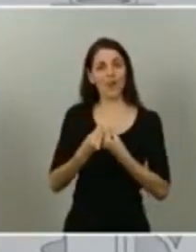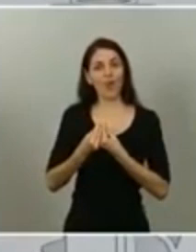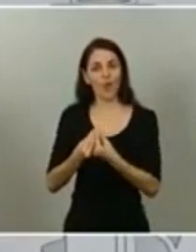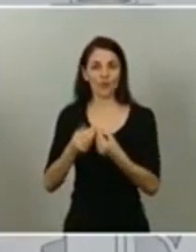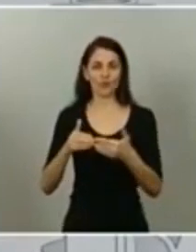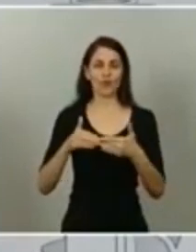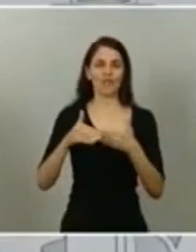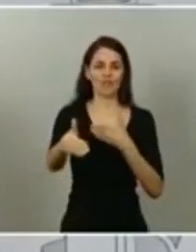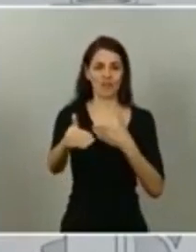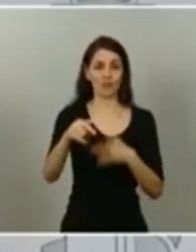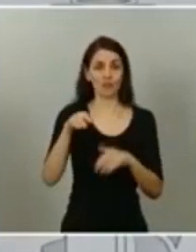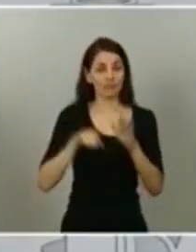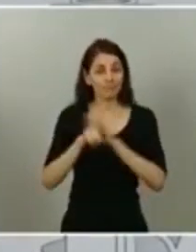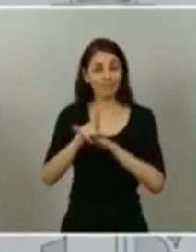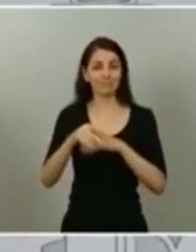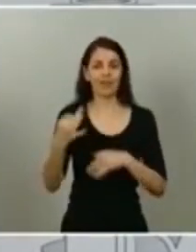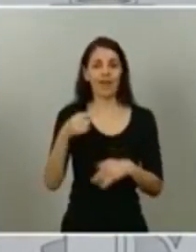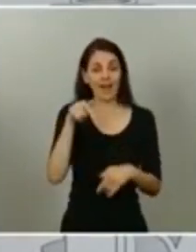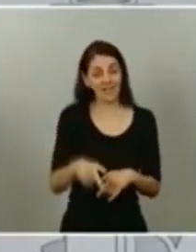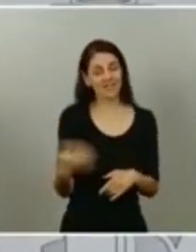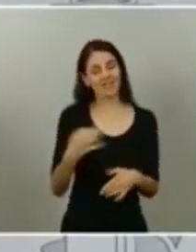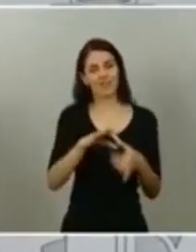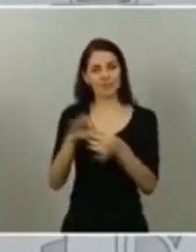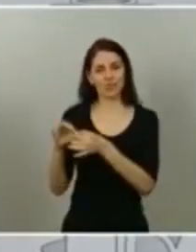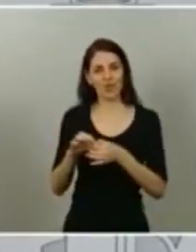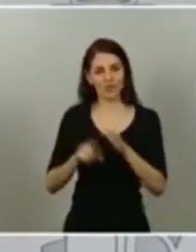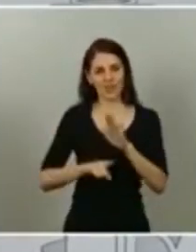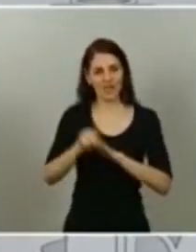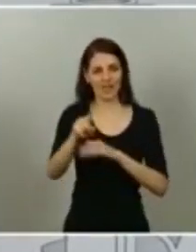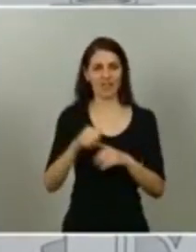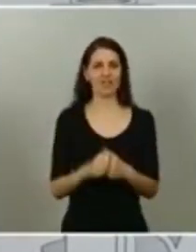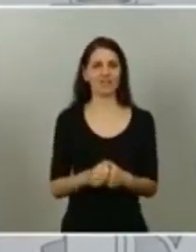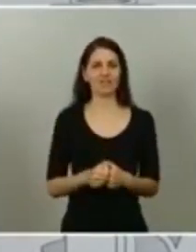unidos y unidas. Gracias, muchas gracias.